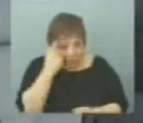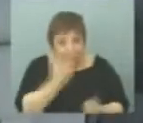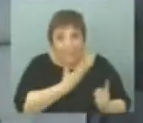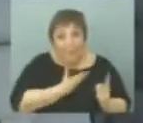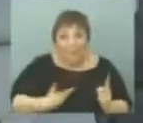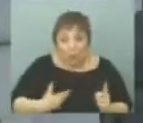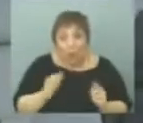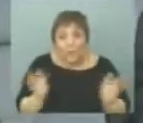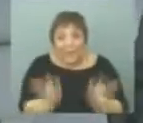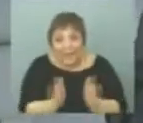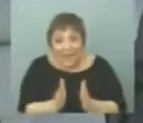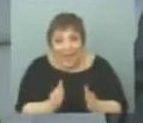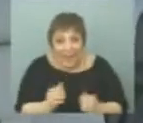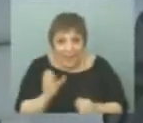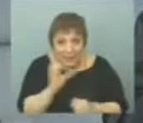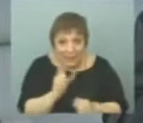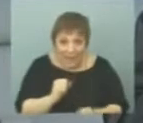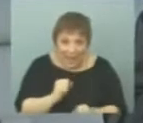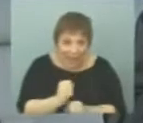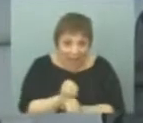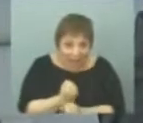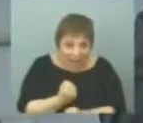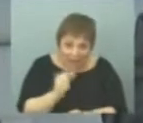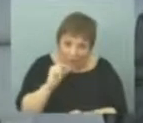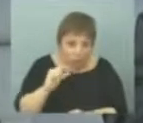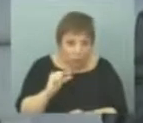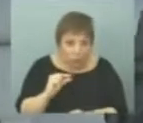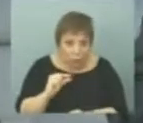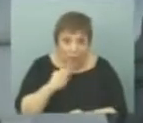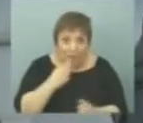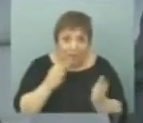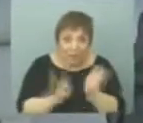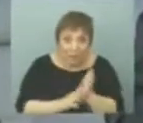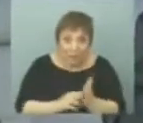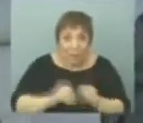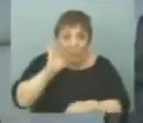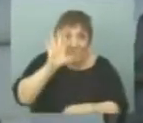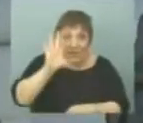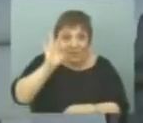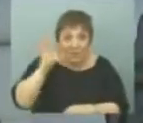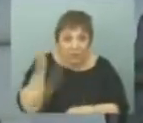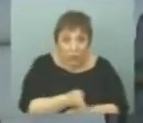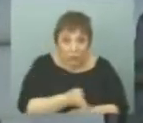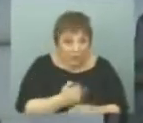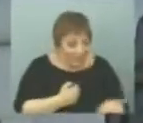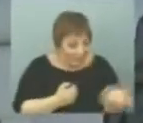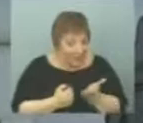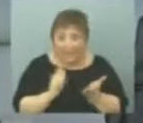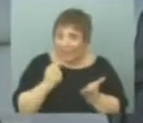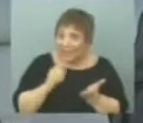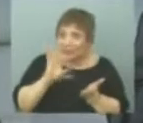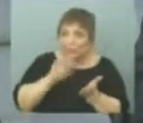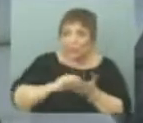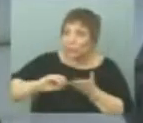pequeña empresa gana bien poco. Y entonces, si los impuestos le toman más del 50% de lo que termina ganando, eso es muy